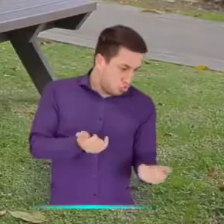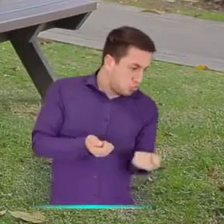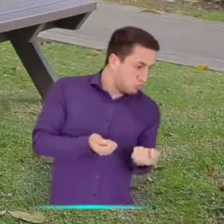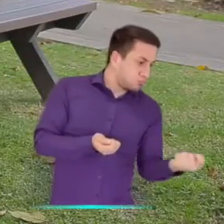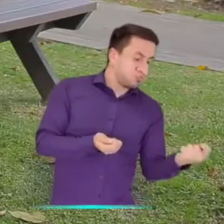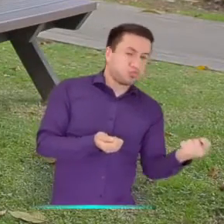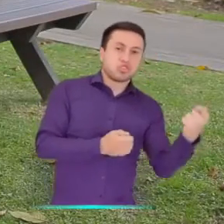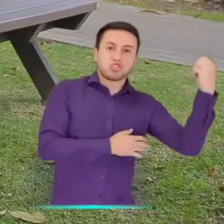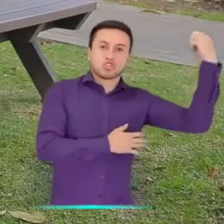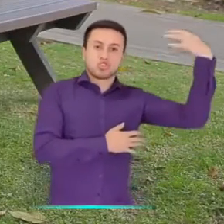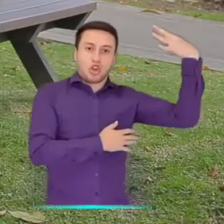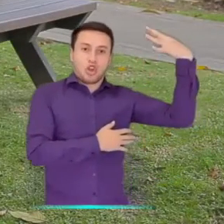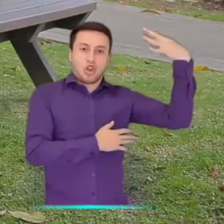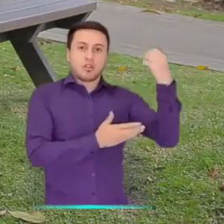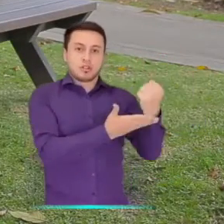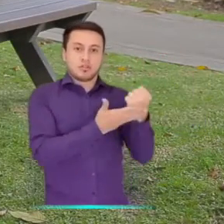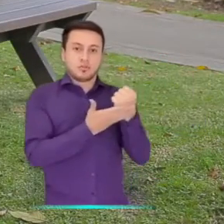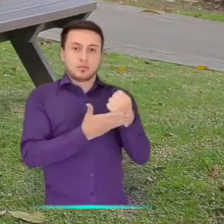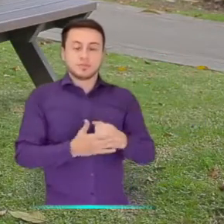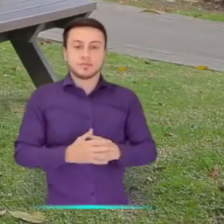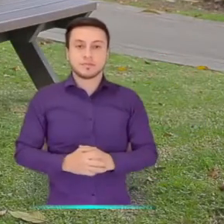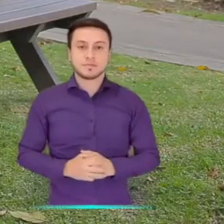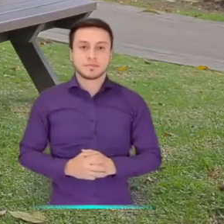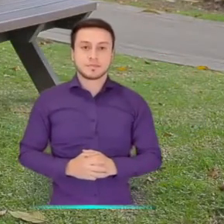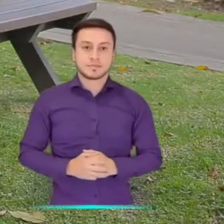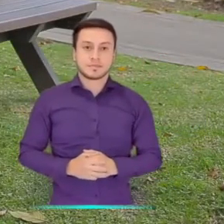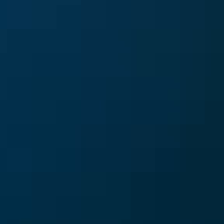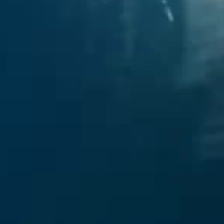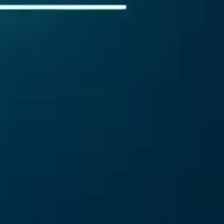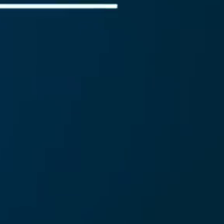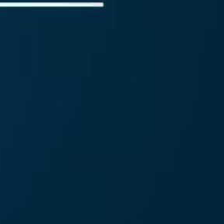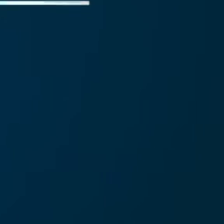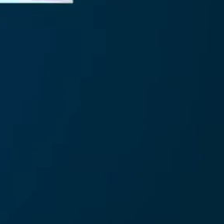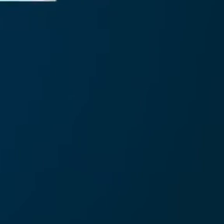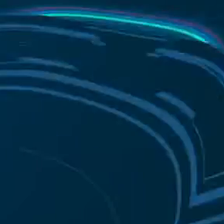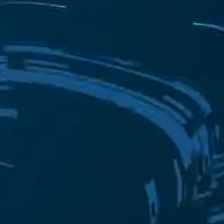patineta eléctrica y la pueden cargar en la estación que funciona con energía solar.